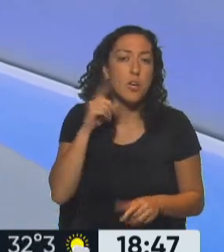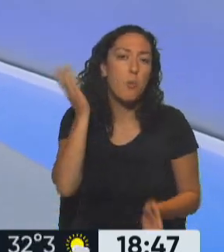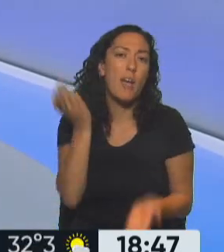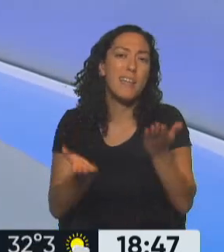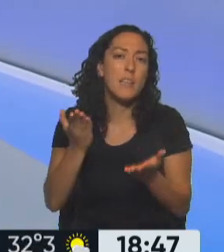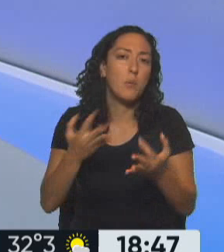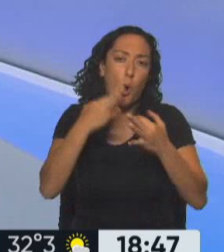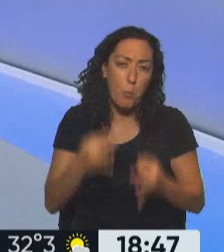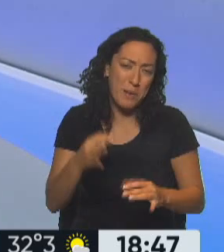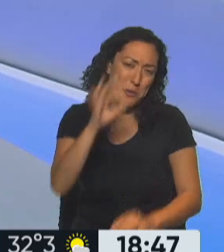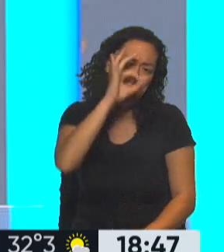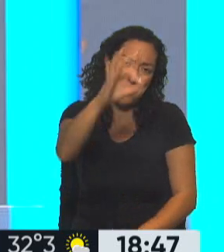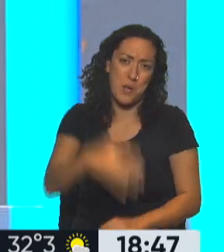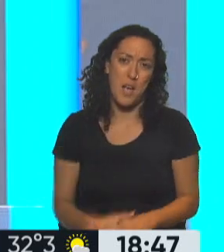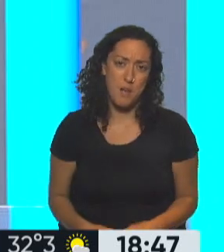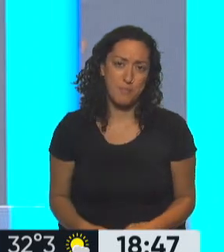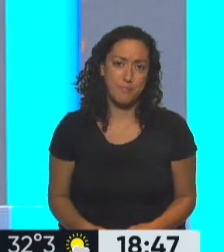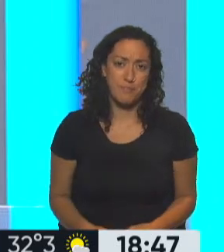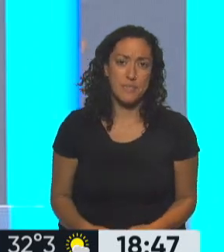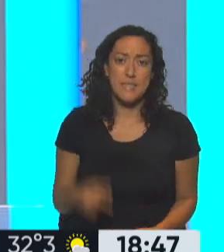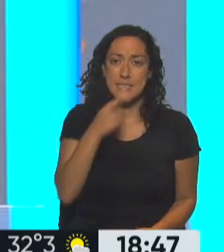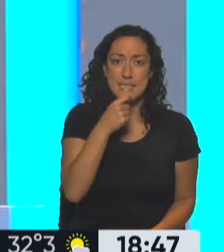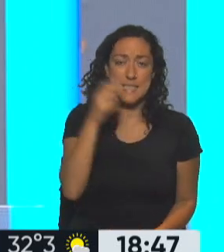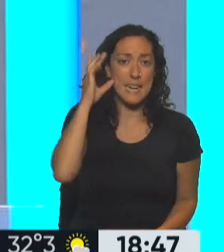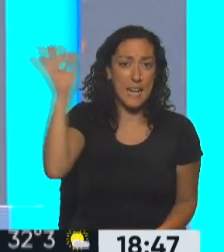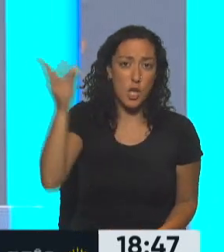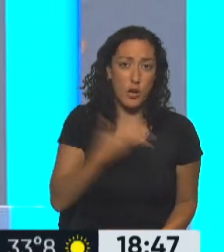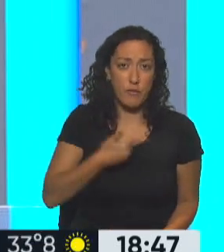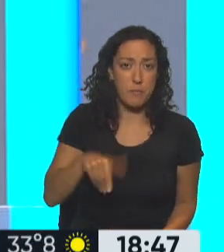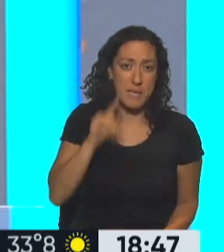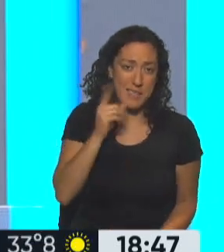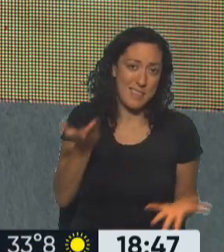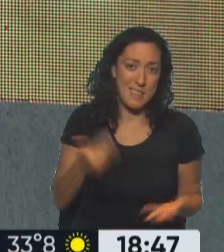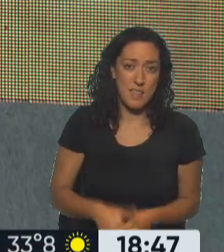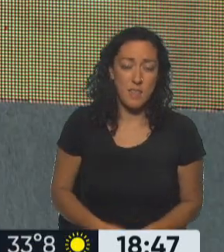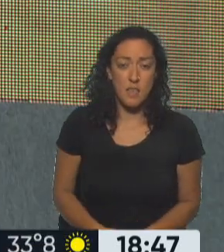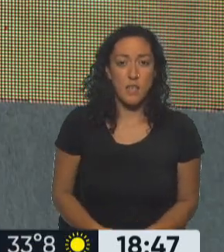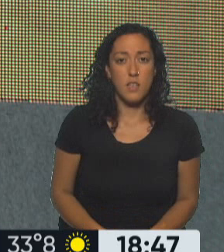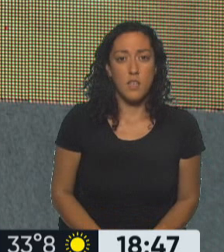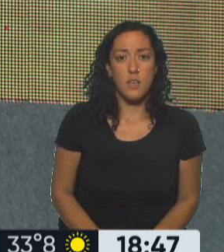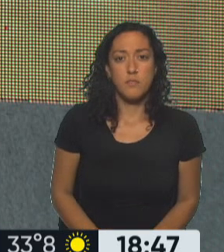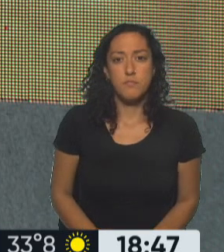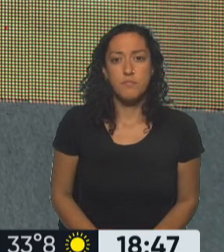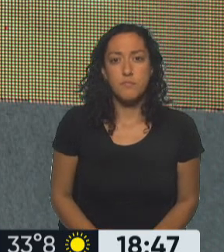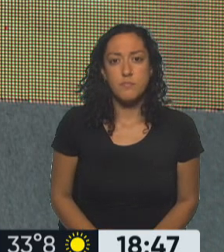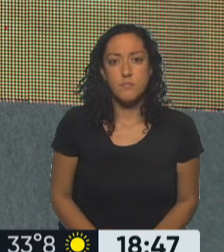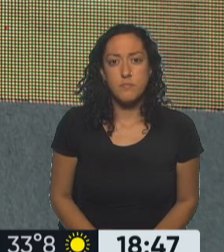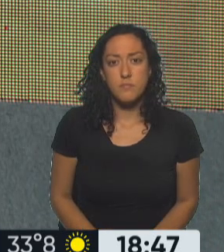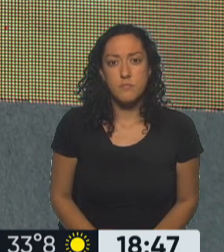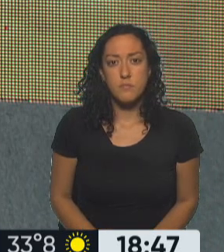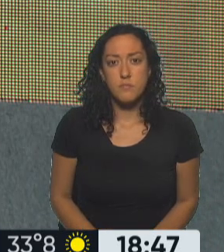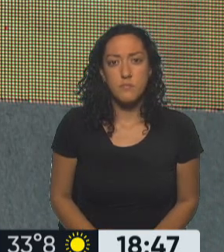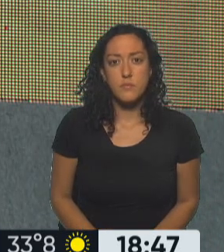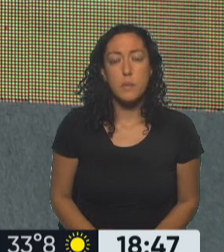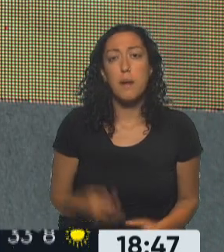que nunca se cumple, ¿no? Bueno, ahí leía hoy a... Si hay un récord, es el del Fondo Monetario Internacional que presidente de Francia, Macron, Es decir, son muy jóvenes